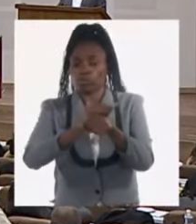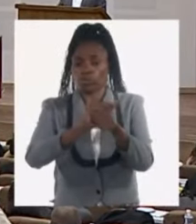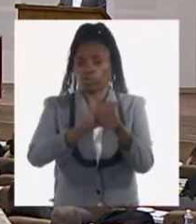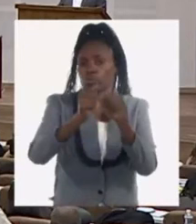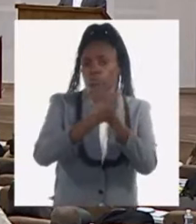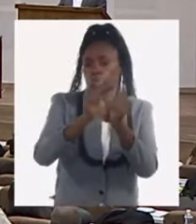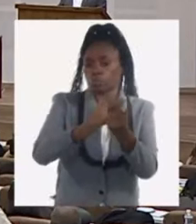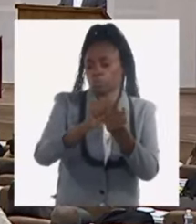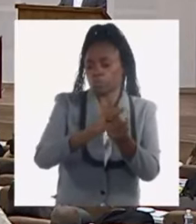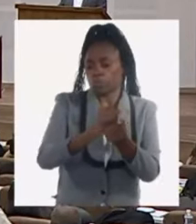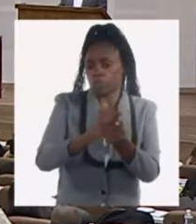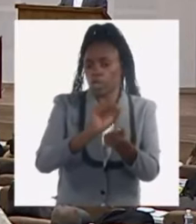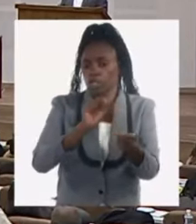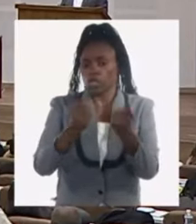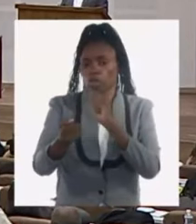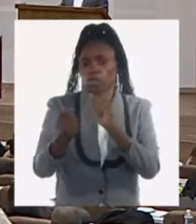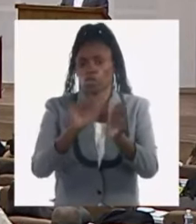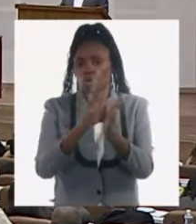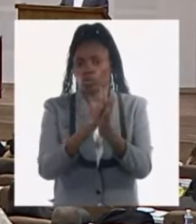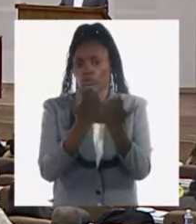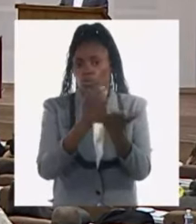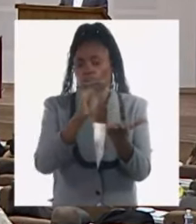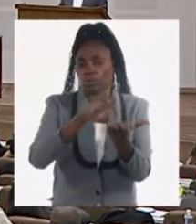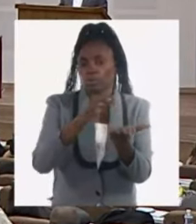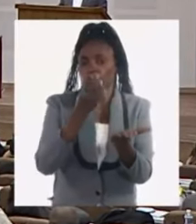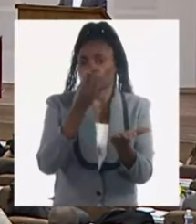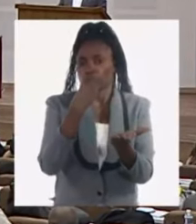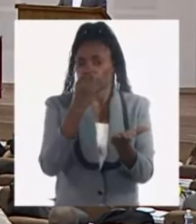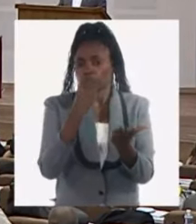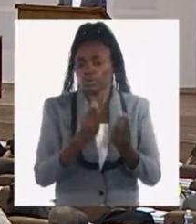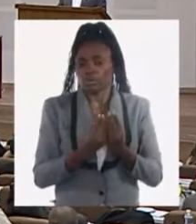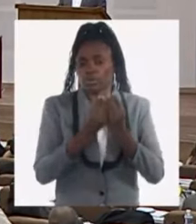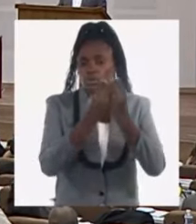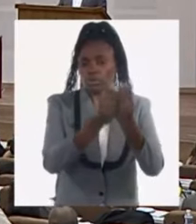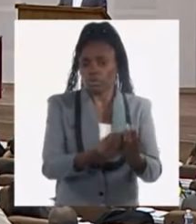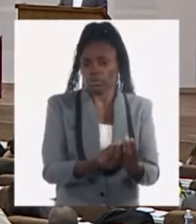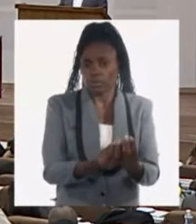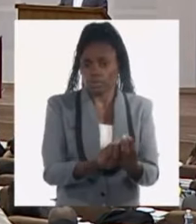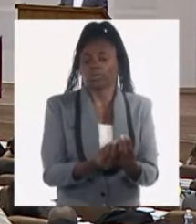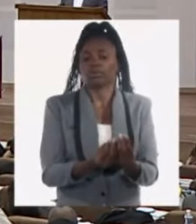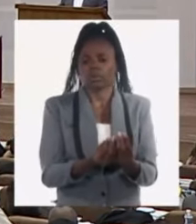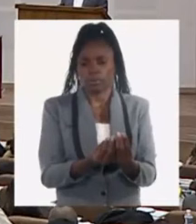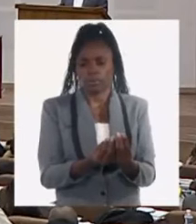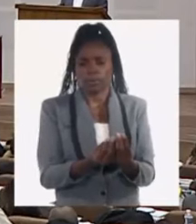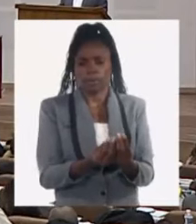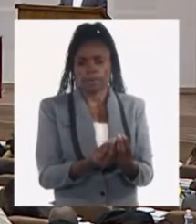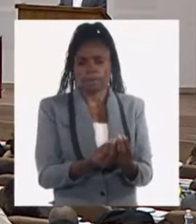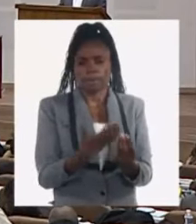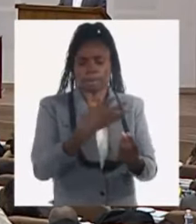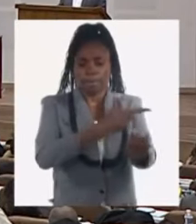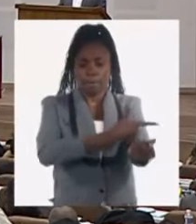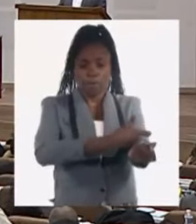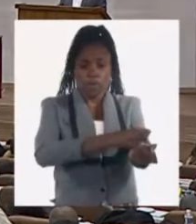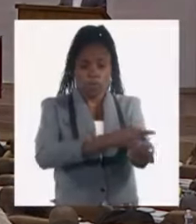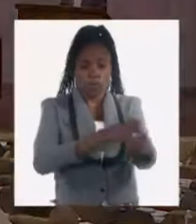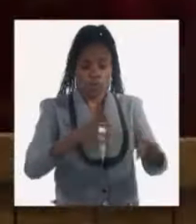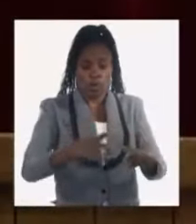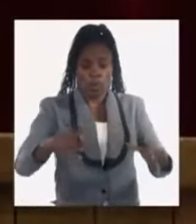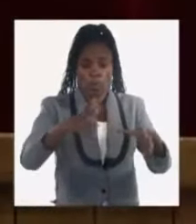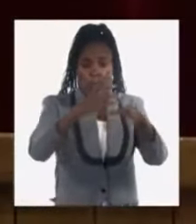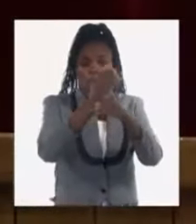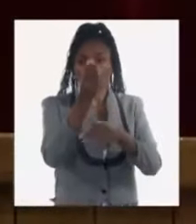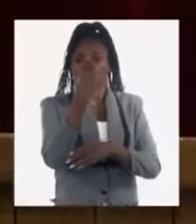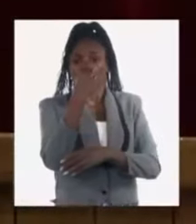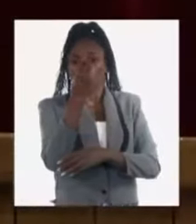de forma controlada a través de la libreta de abastecimiento la entrega también de manera selectiva de donativos de módulos de alimentos que como ustedes